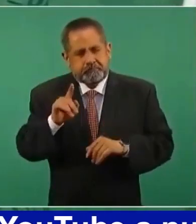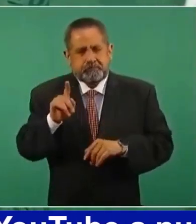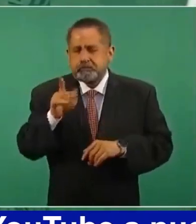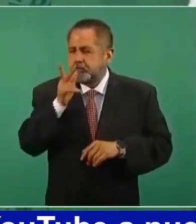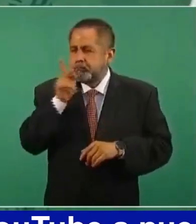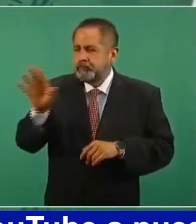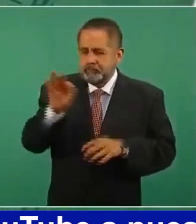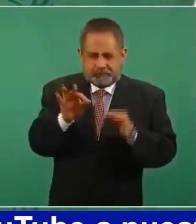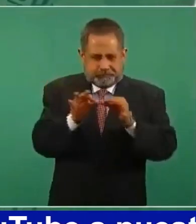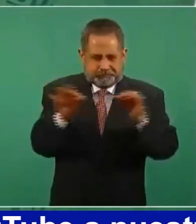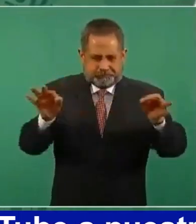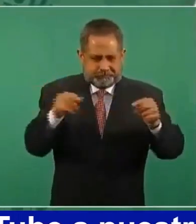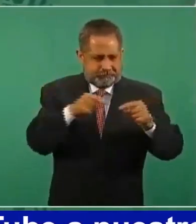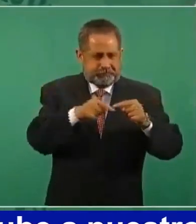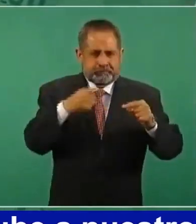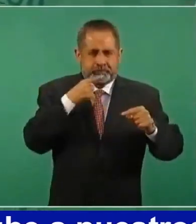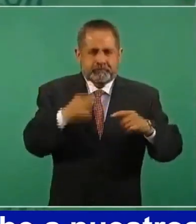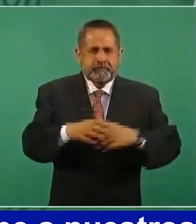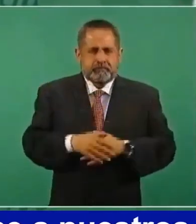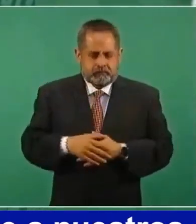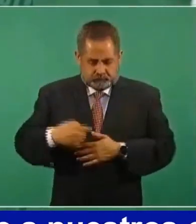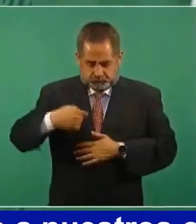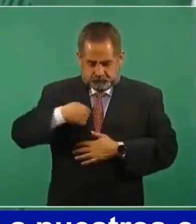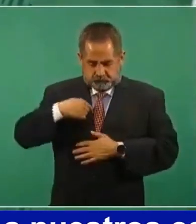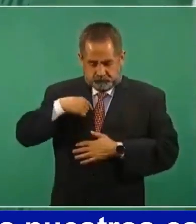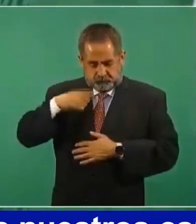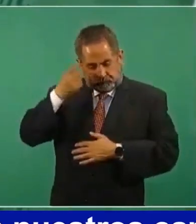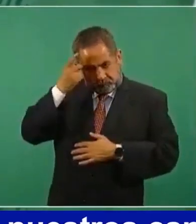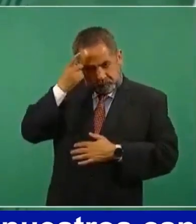Según esa frase, uno es dueño